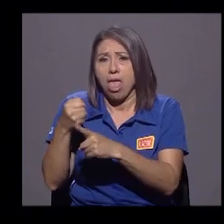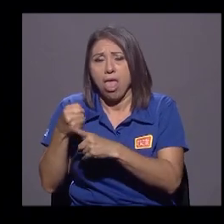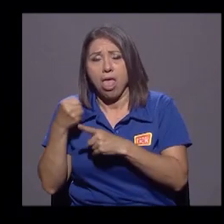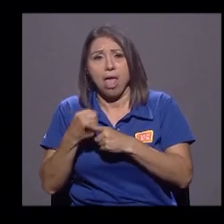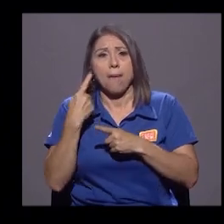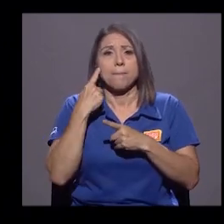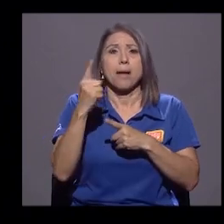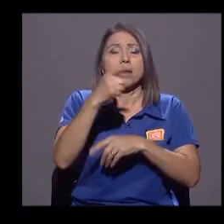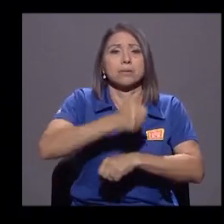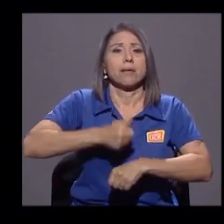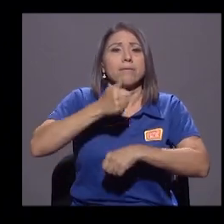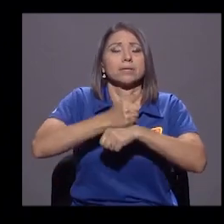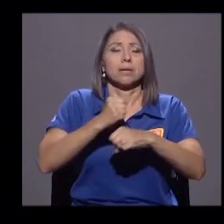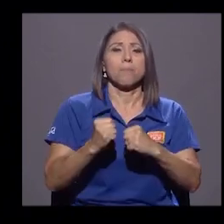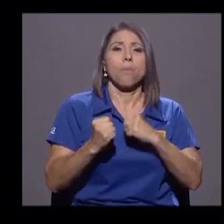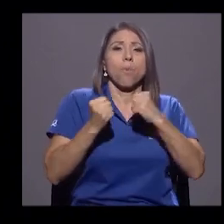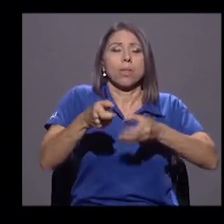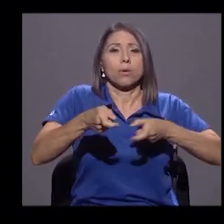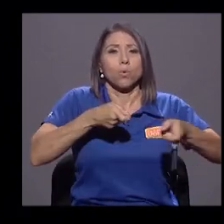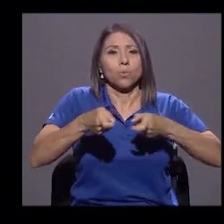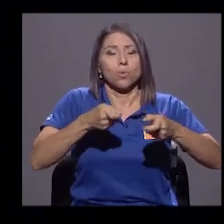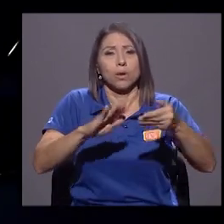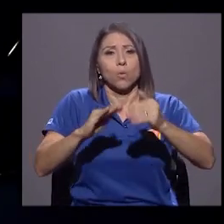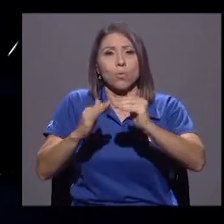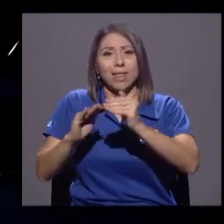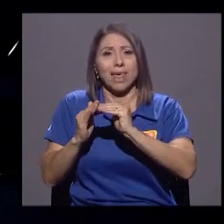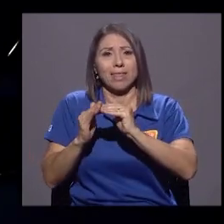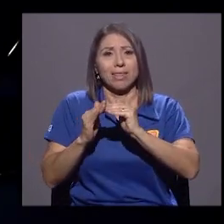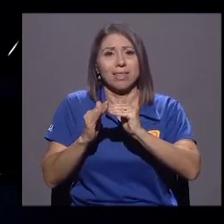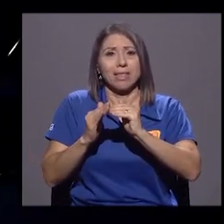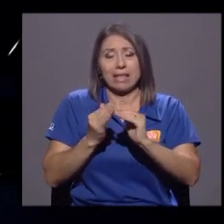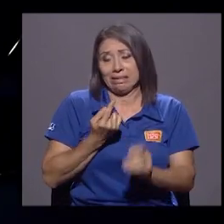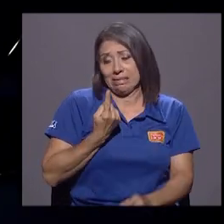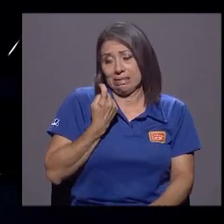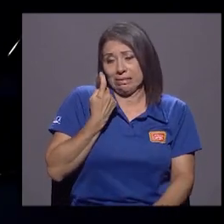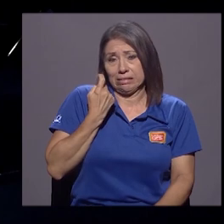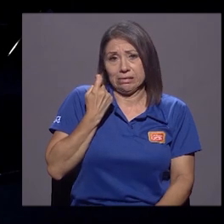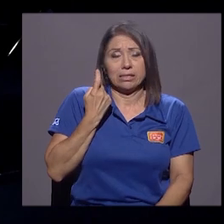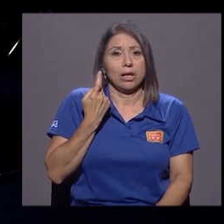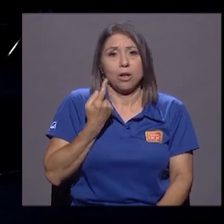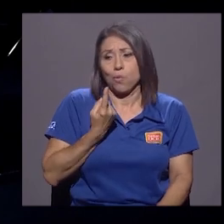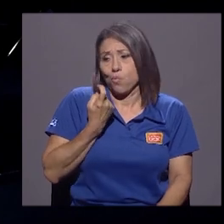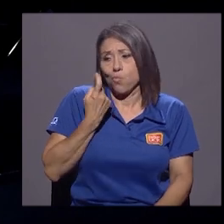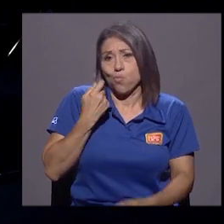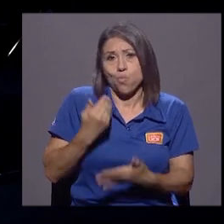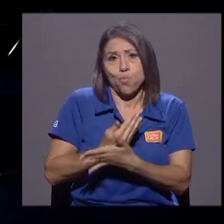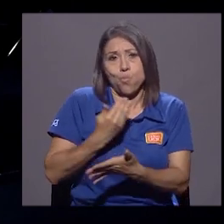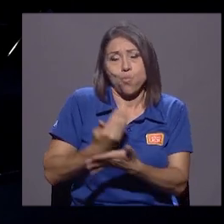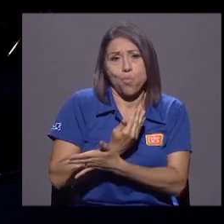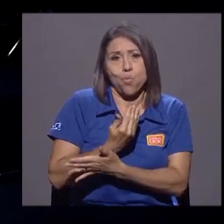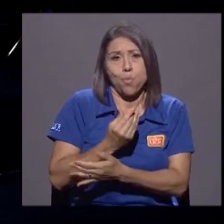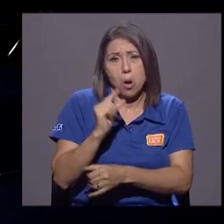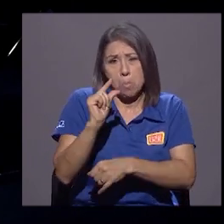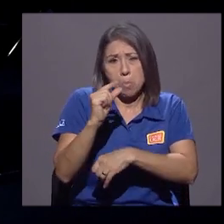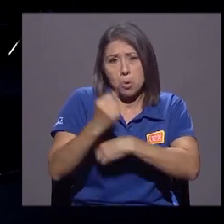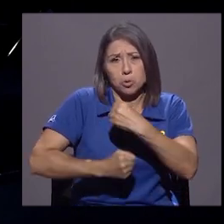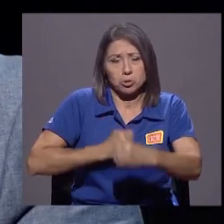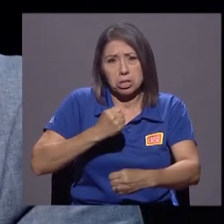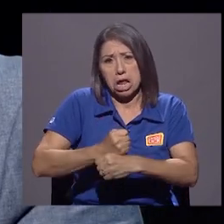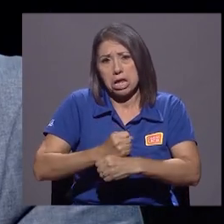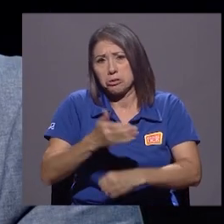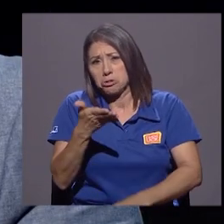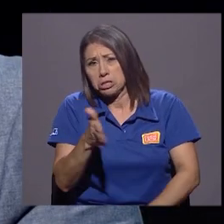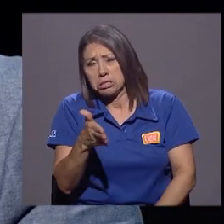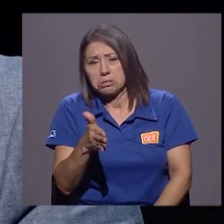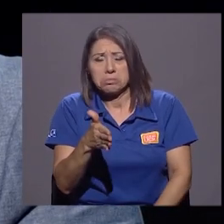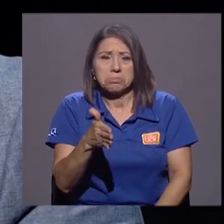control en una comunidad. Es muy poco, es muy reciente lo que tenemos, muy pocos años, si acaso dos siglos